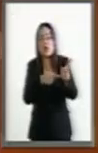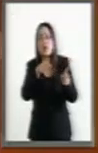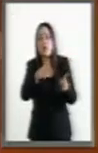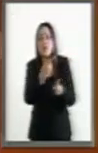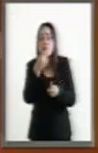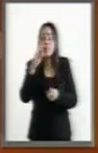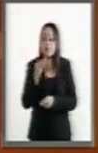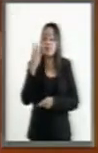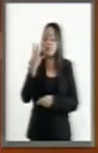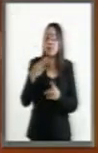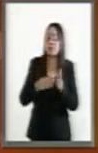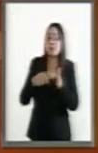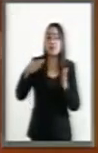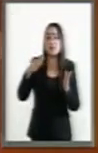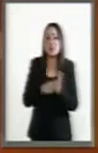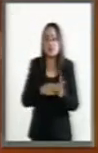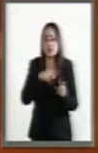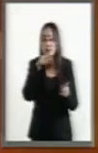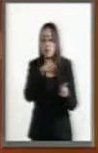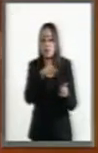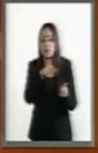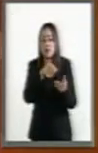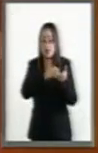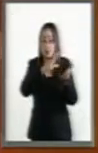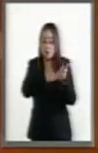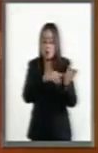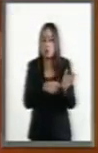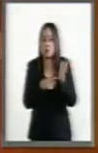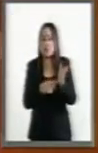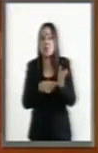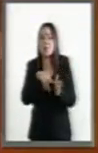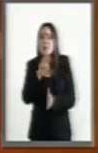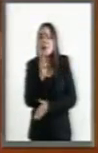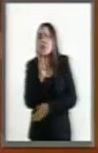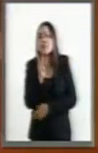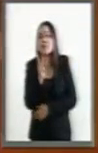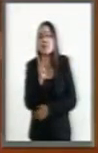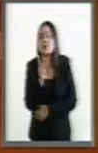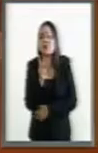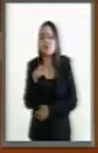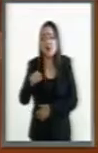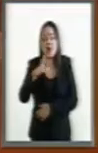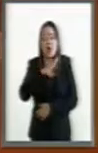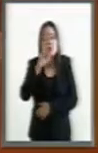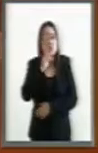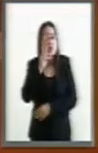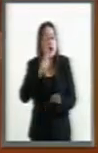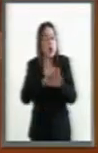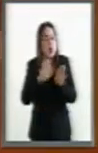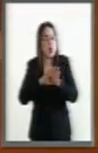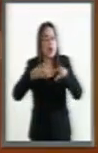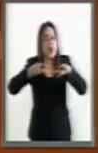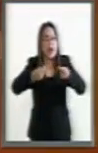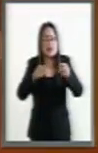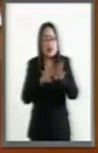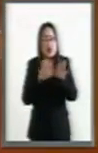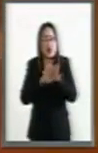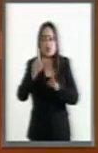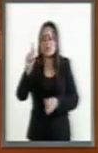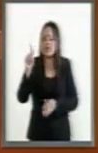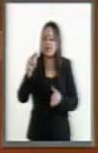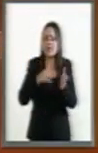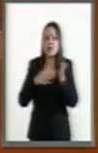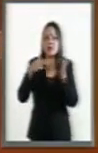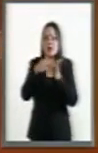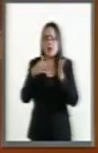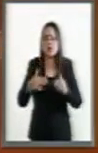millones, sin embargo, apenas podía comprobarse un gasto de 70 millones.